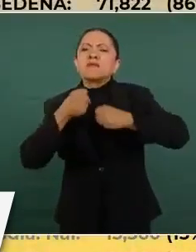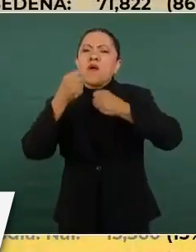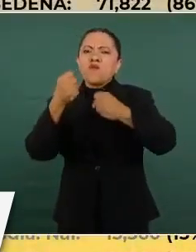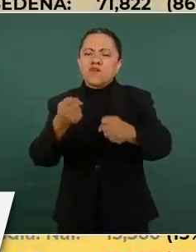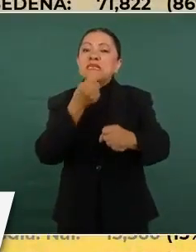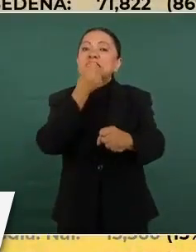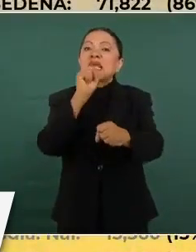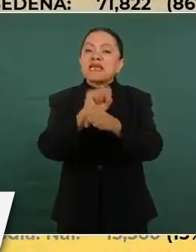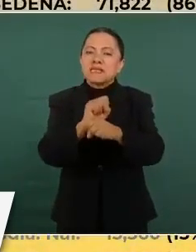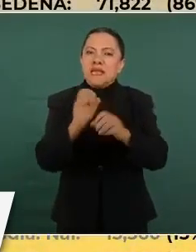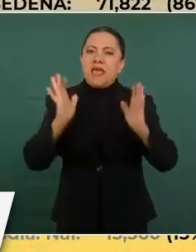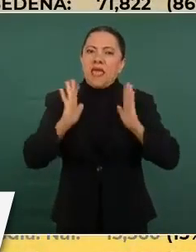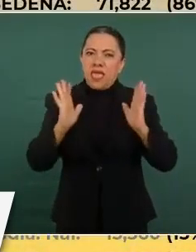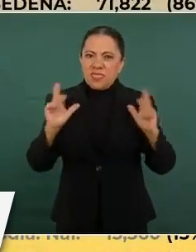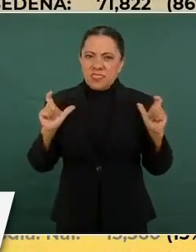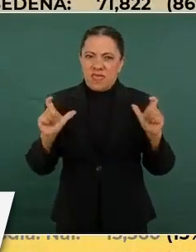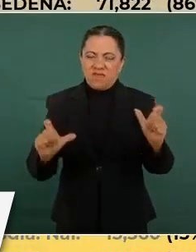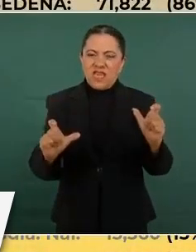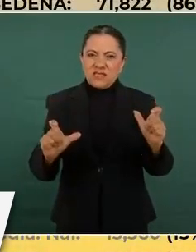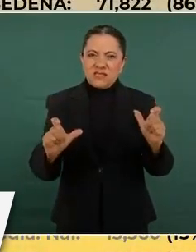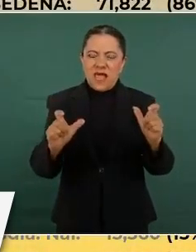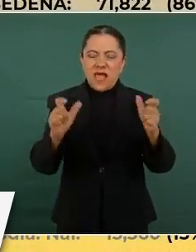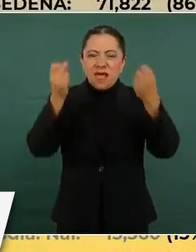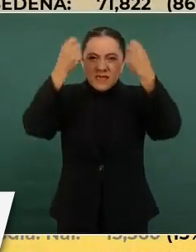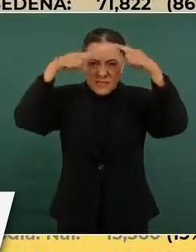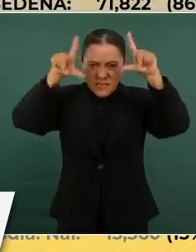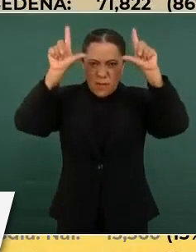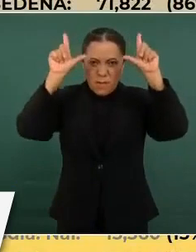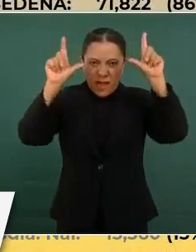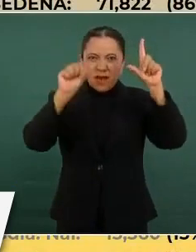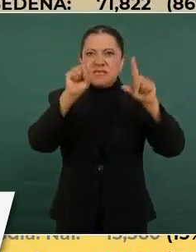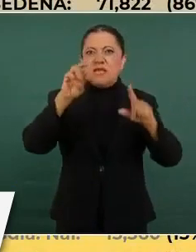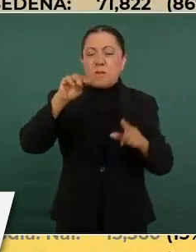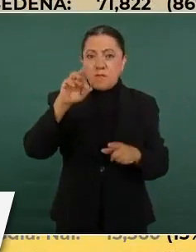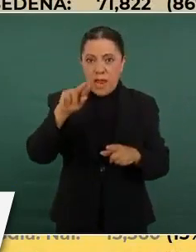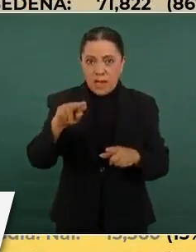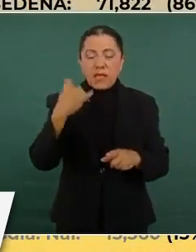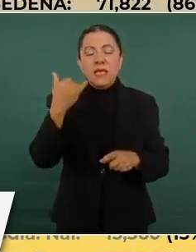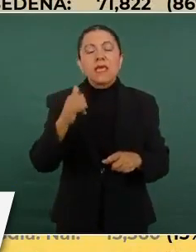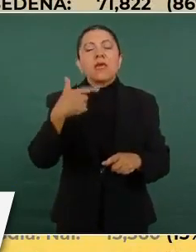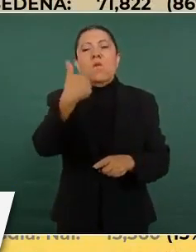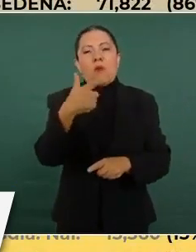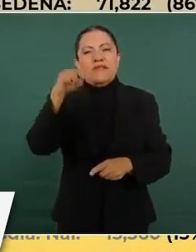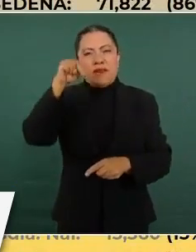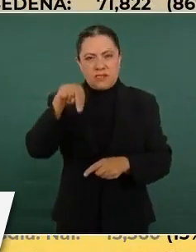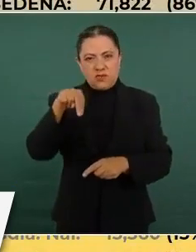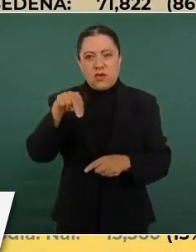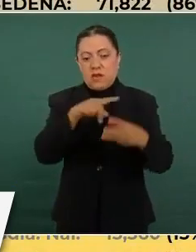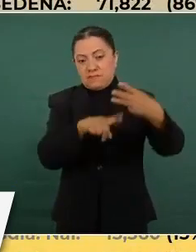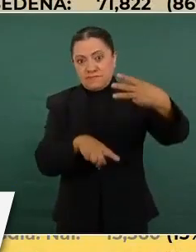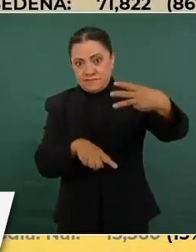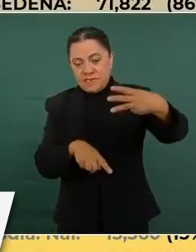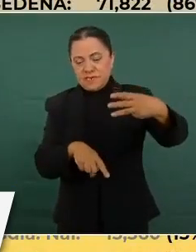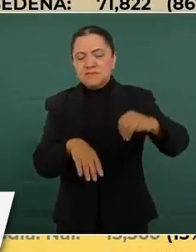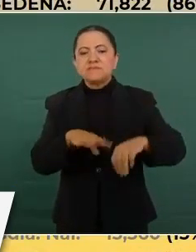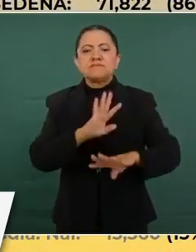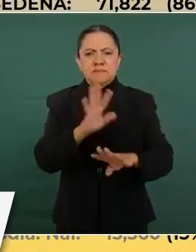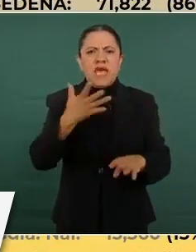Secretaría de Defensa, CEMAR y la Guardia Nacional. El efectivo real con el que contamos son